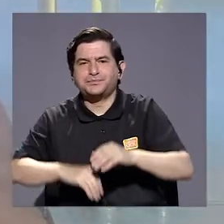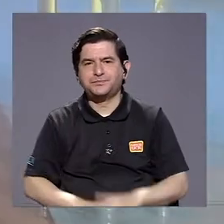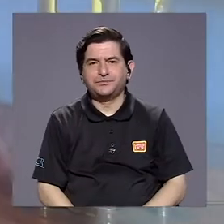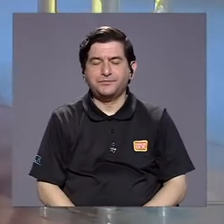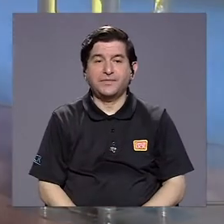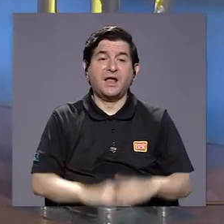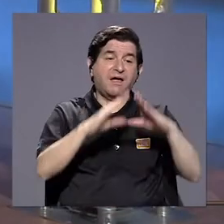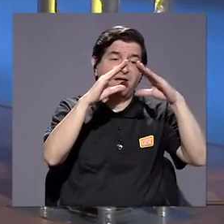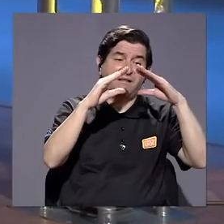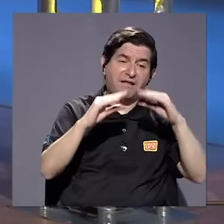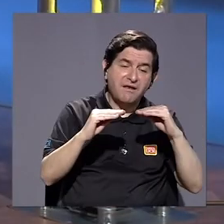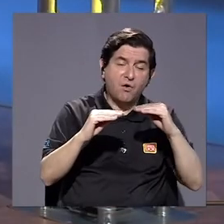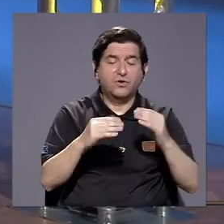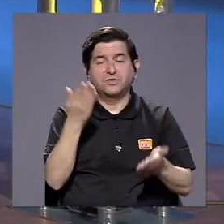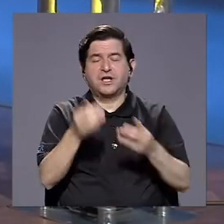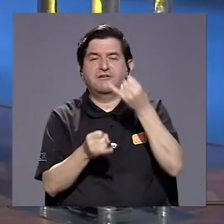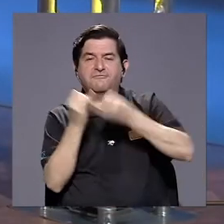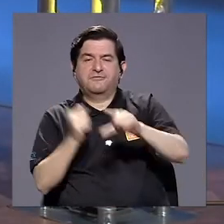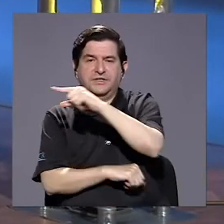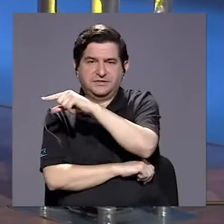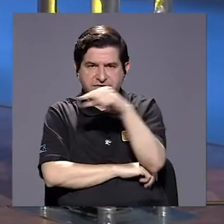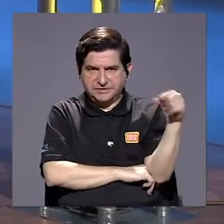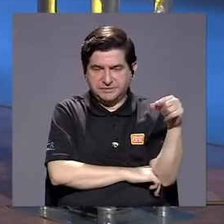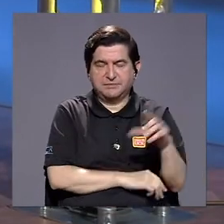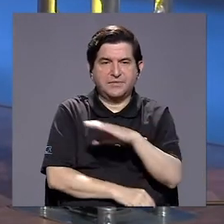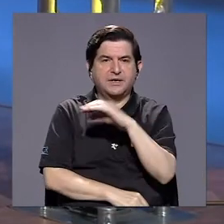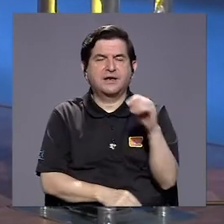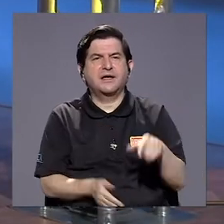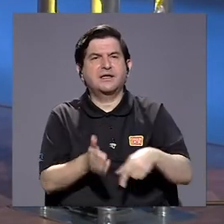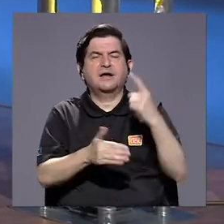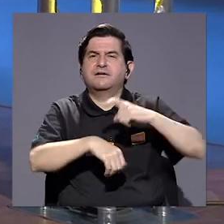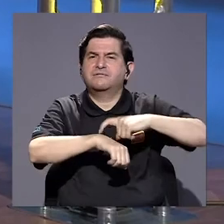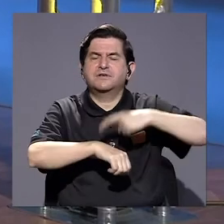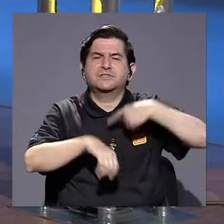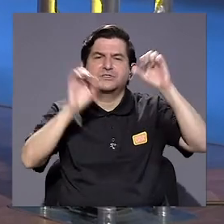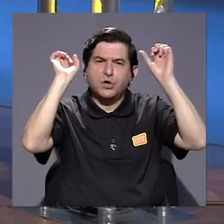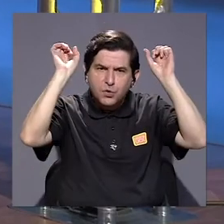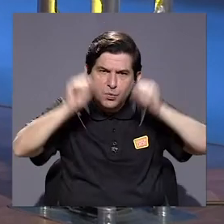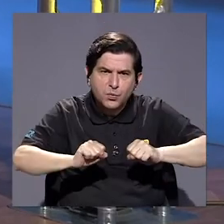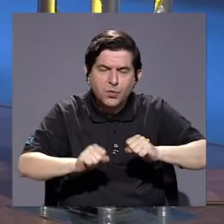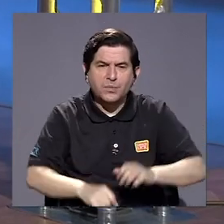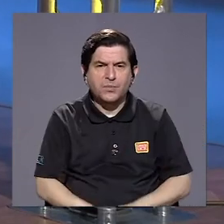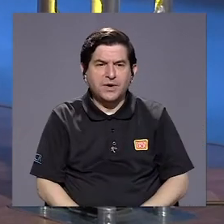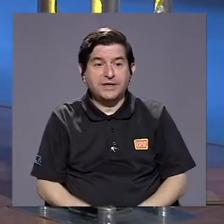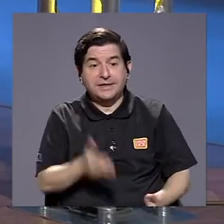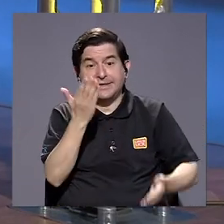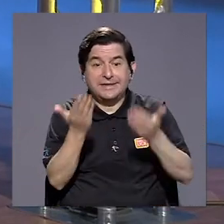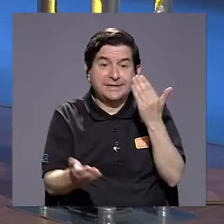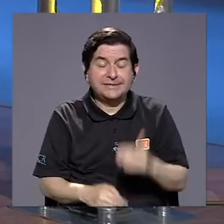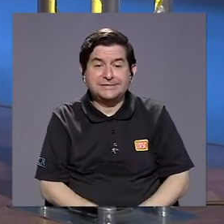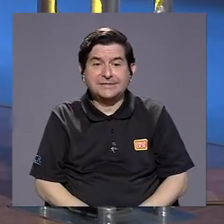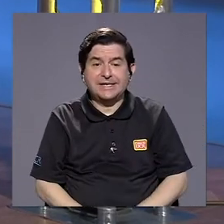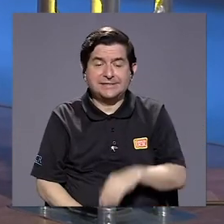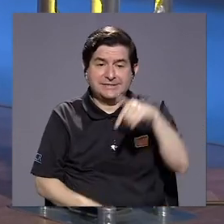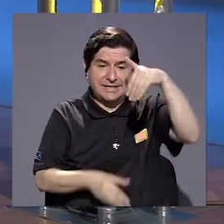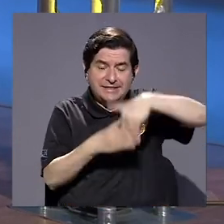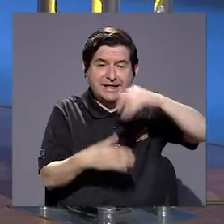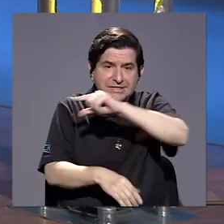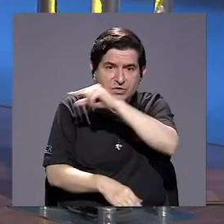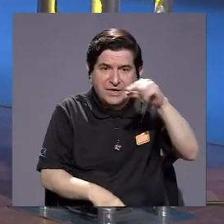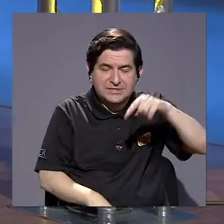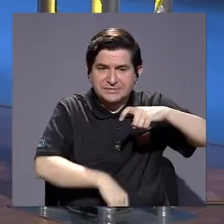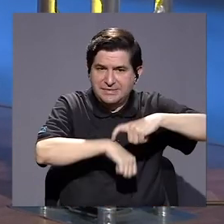¿verdad? Entonces, de noche, fines de semana y algunos momentos que uno pueda localizar en semana.